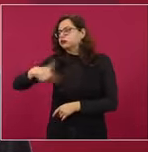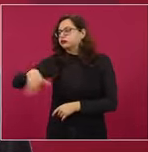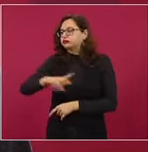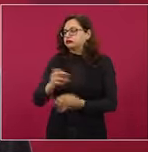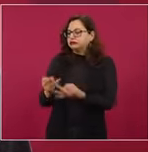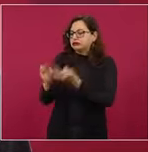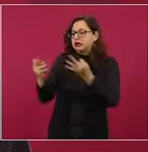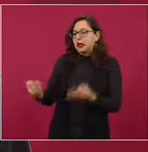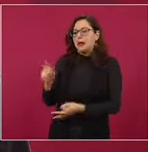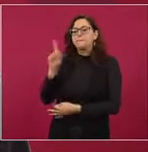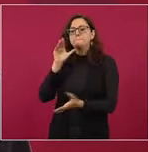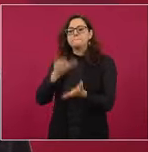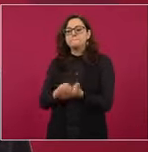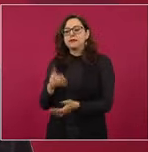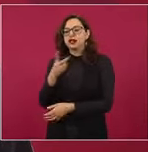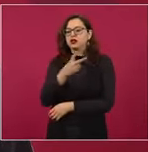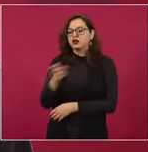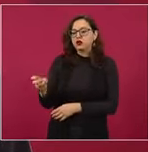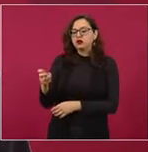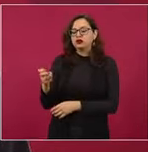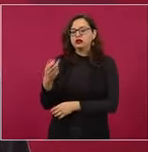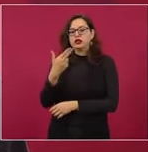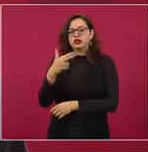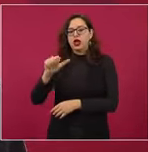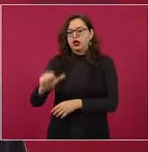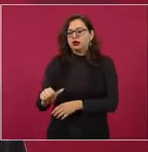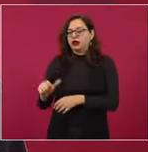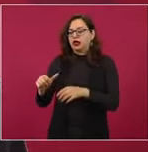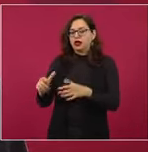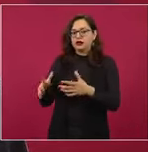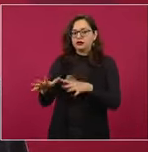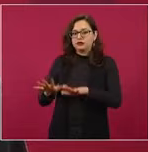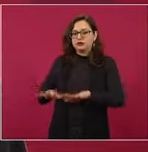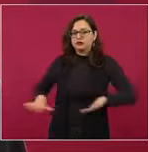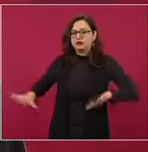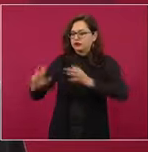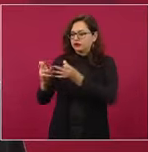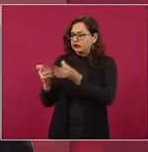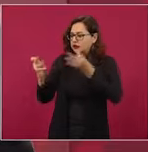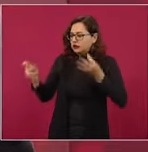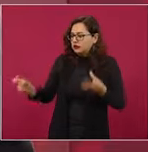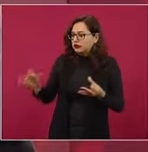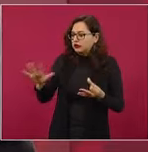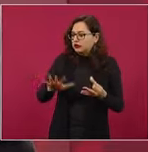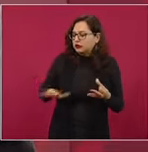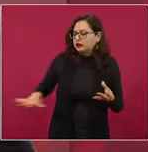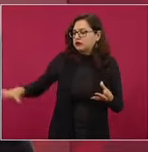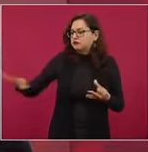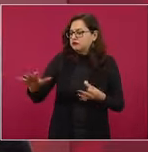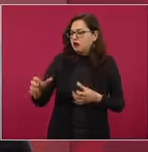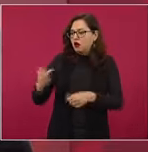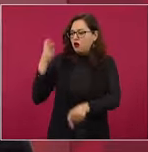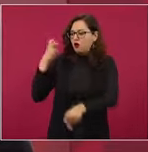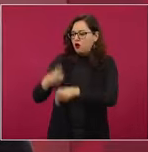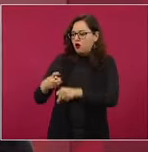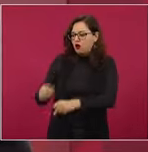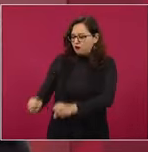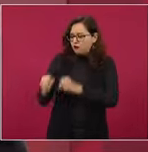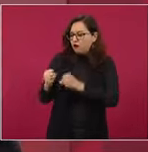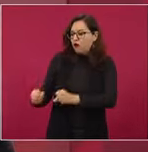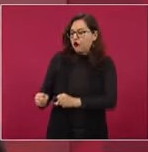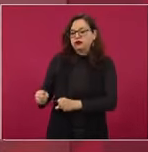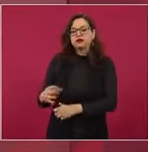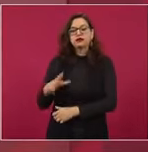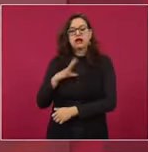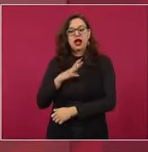ejido, Felipe Carrillo Puerto, con disposición de ayudar. Nada que